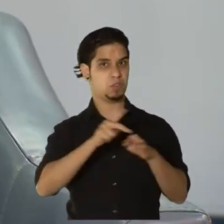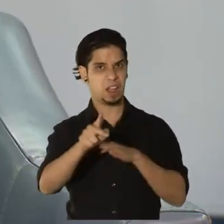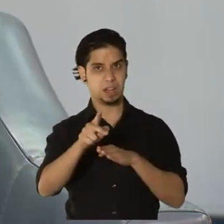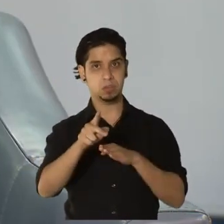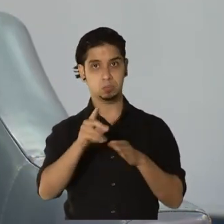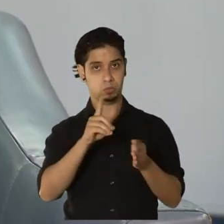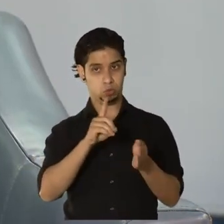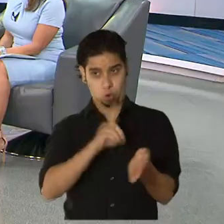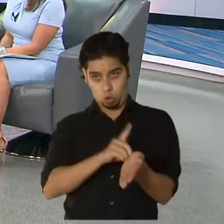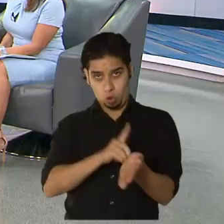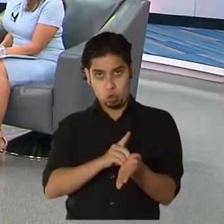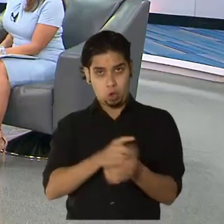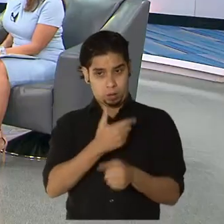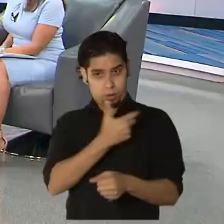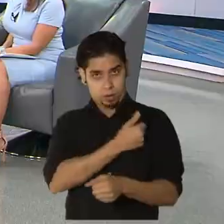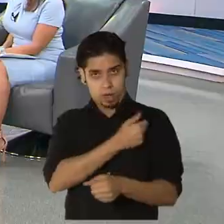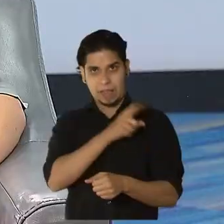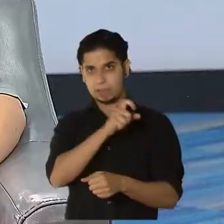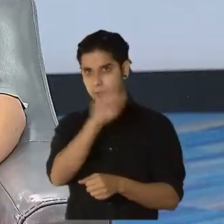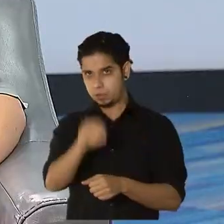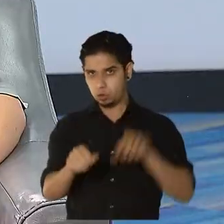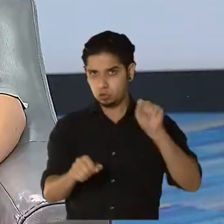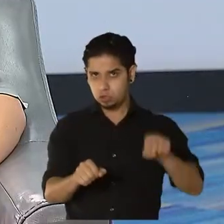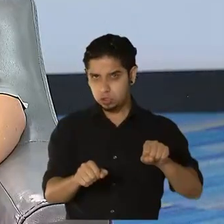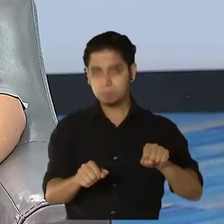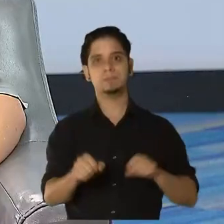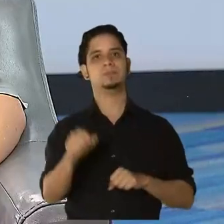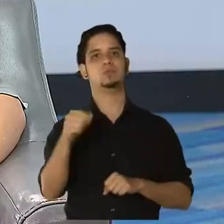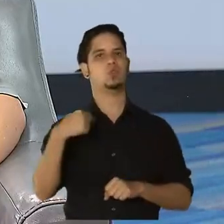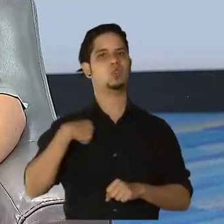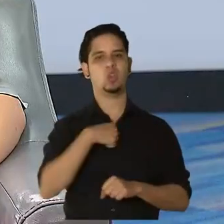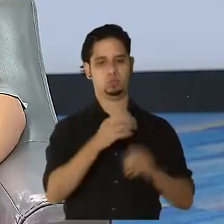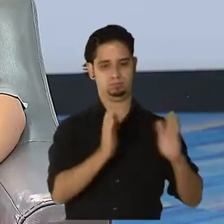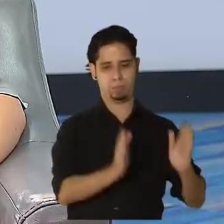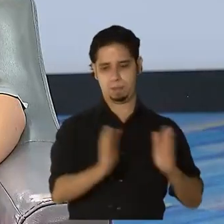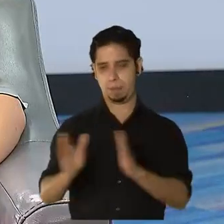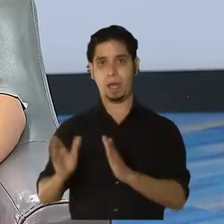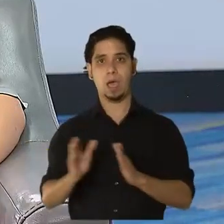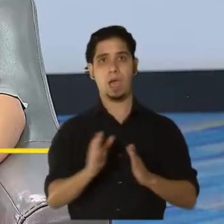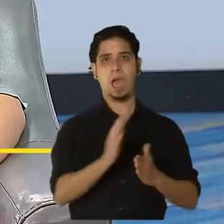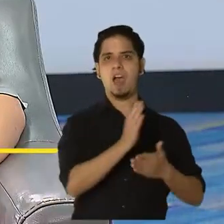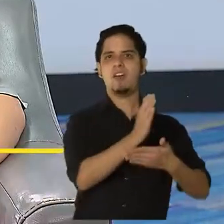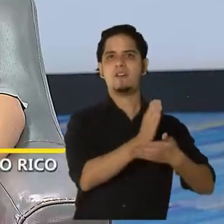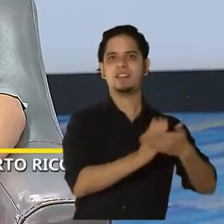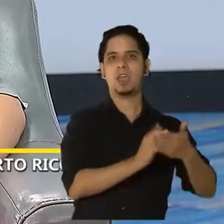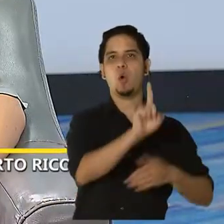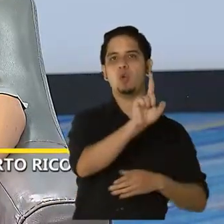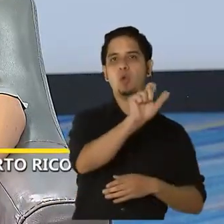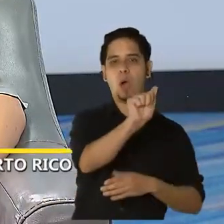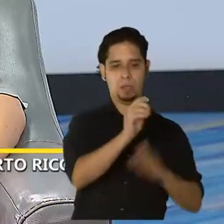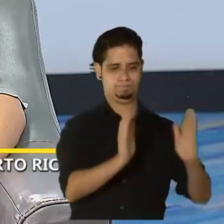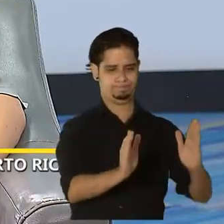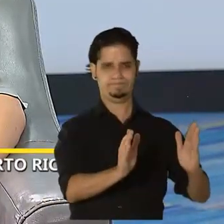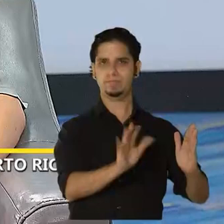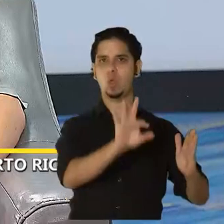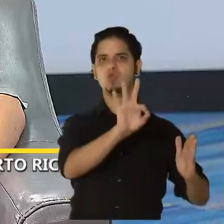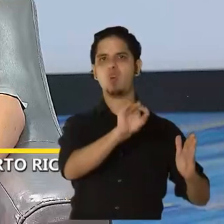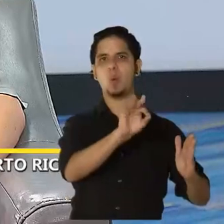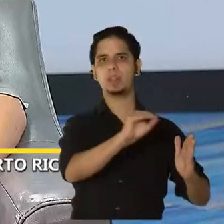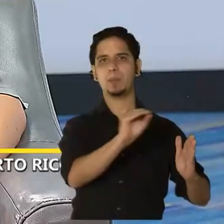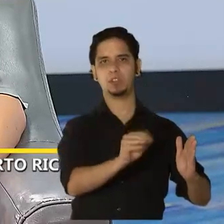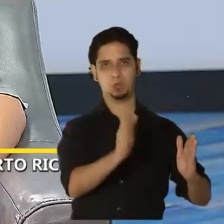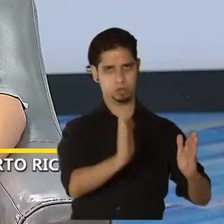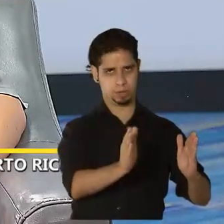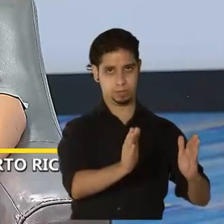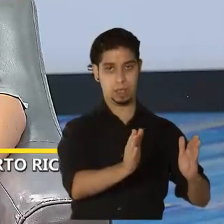O ¿se estás acercando al cien por ciento? Sí, en la fase 1A, que están los profesionales de la salud, estaban sobre el 90 por ciento. Y también en